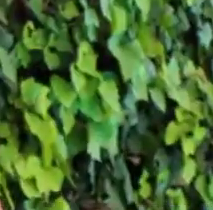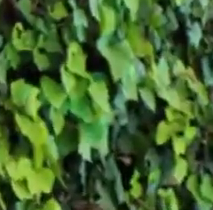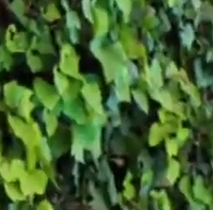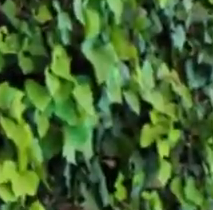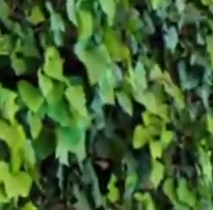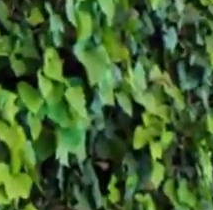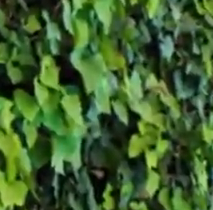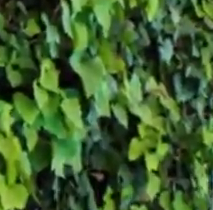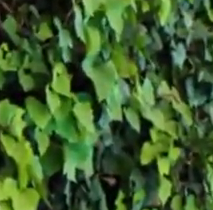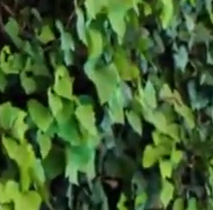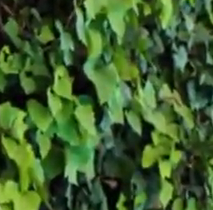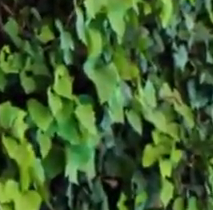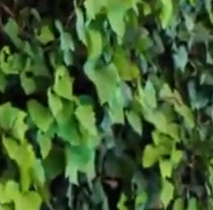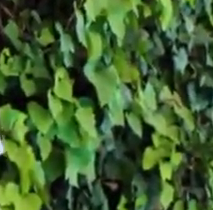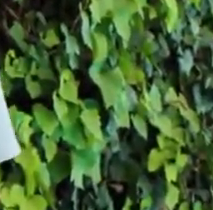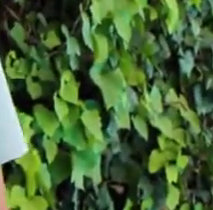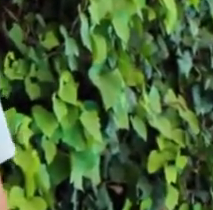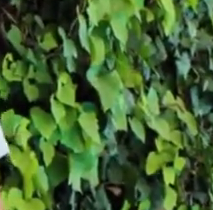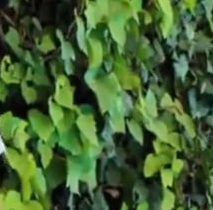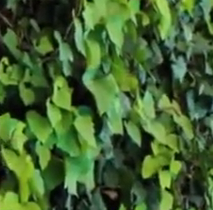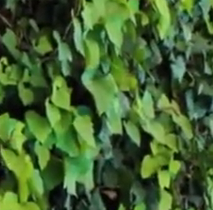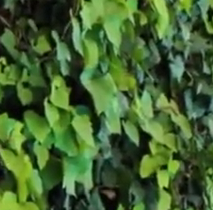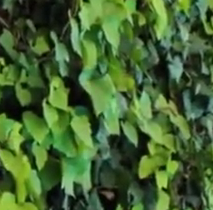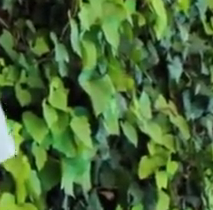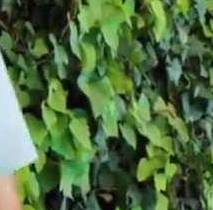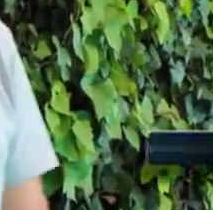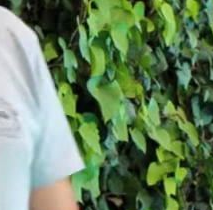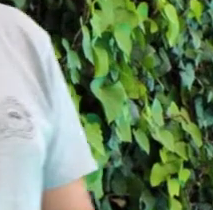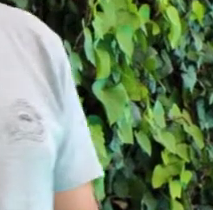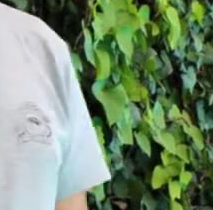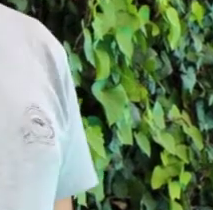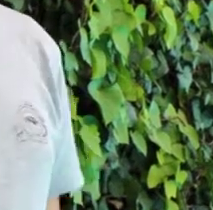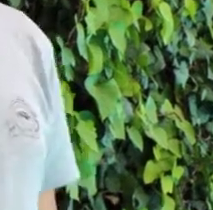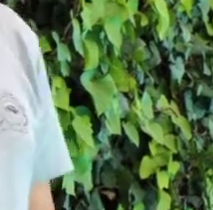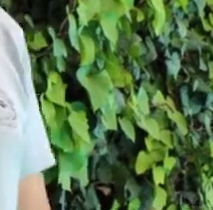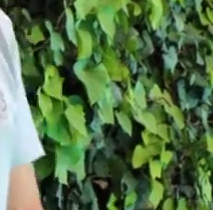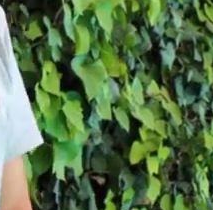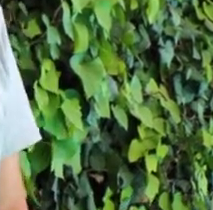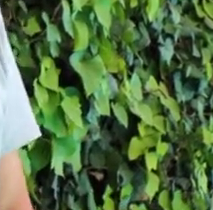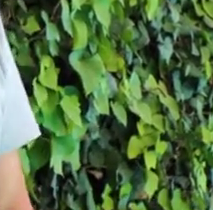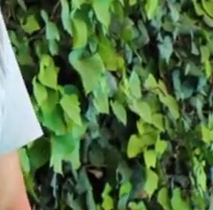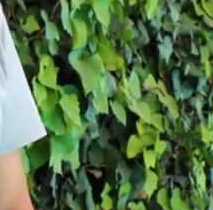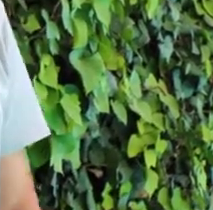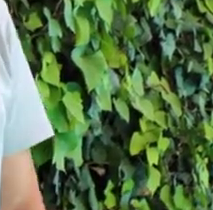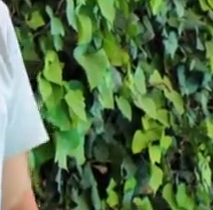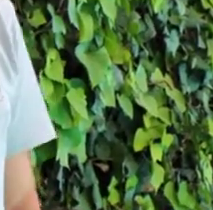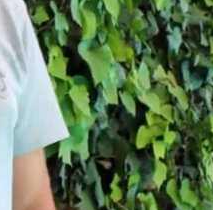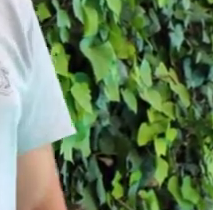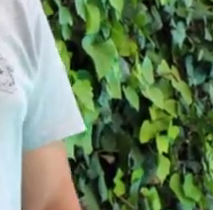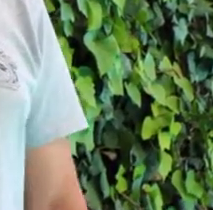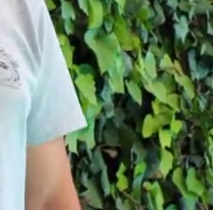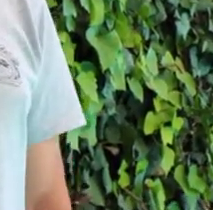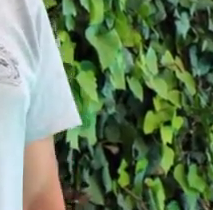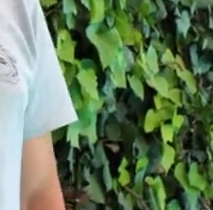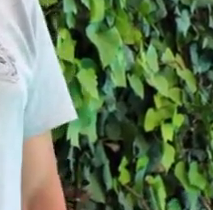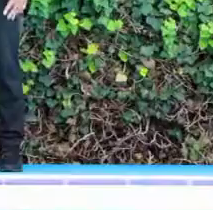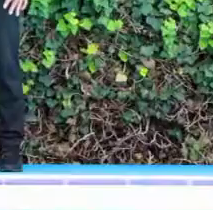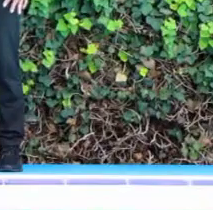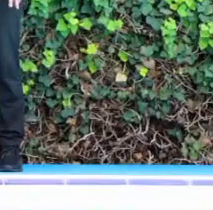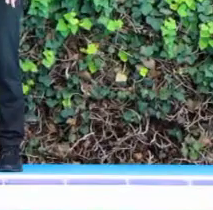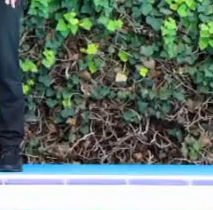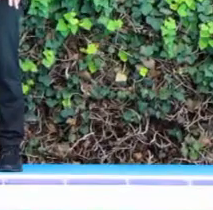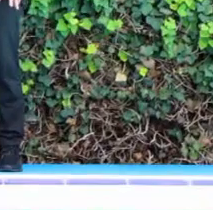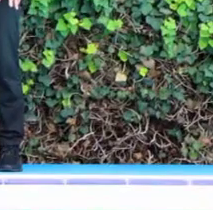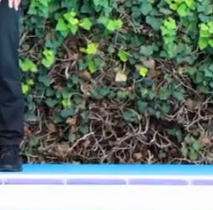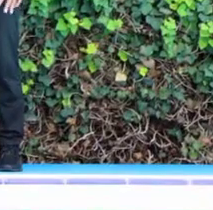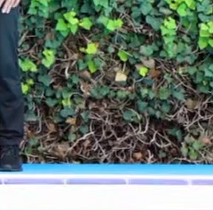trabajando el abdomen. Lo que vamos a hacer, Yair, en esta ocasión, nos vamos a acostar totalmente y vamos a flexionar y estirar nuestras piernas,